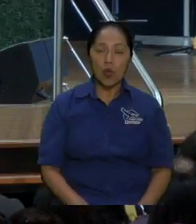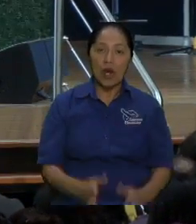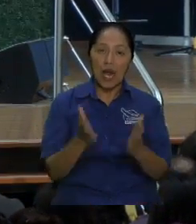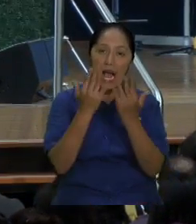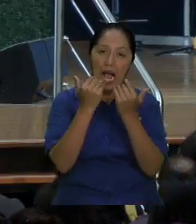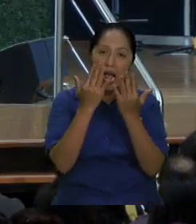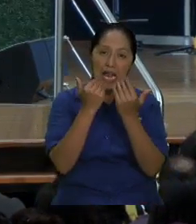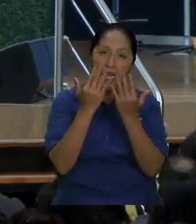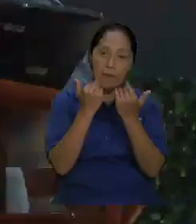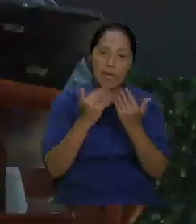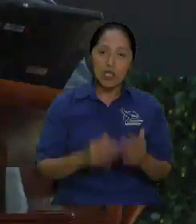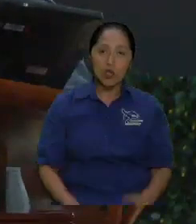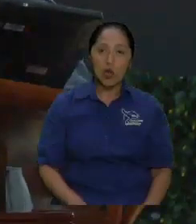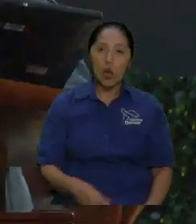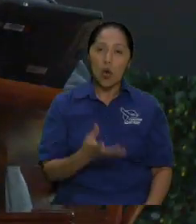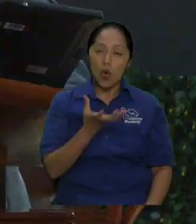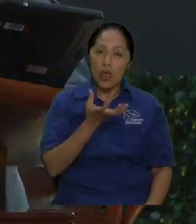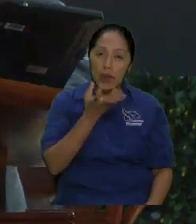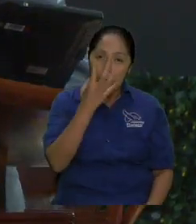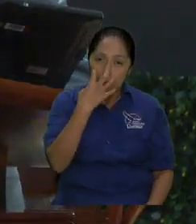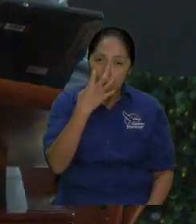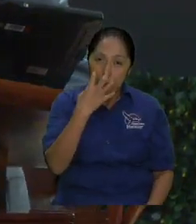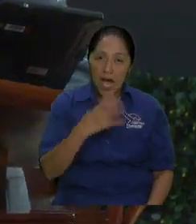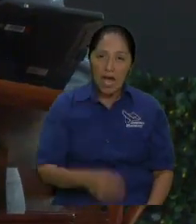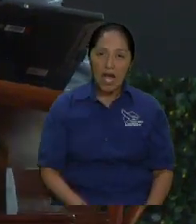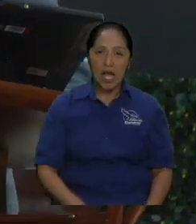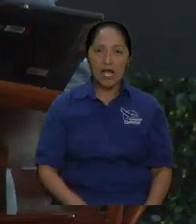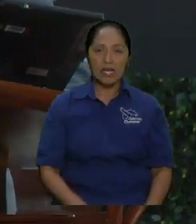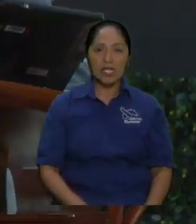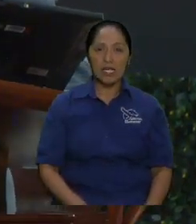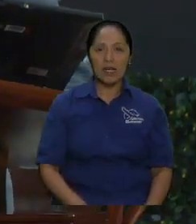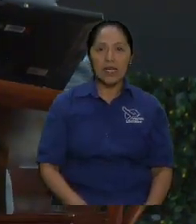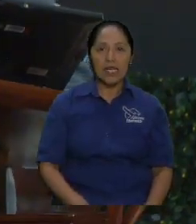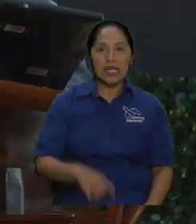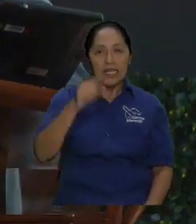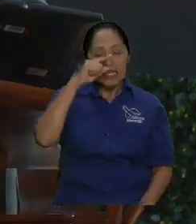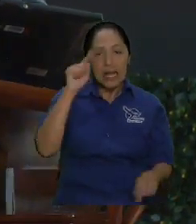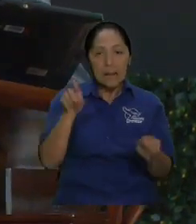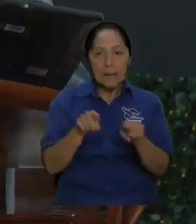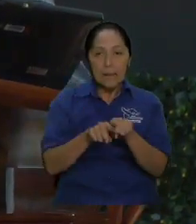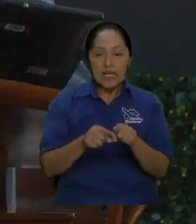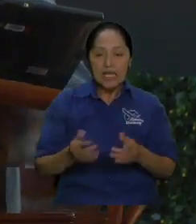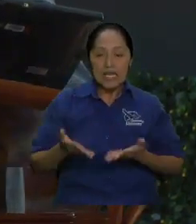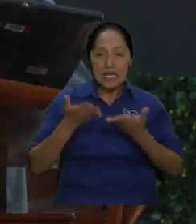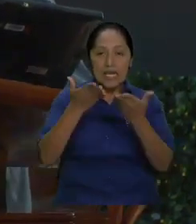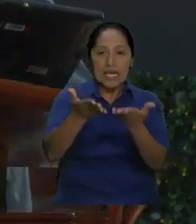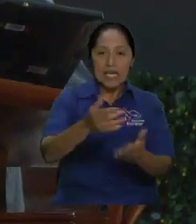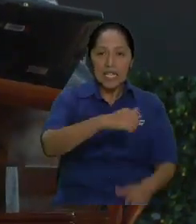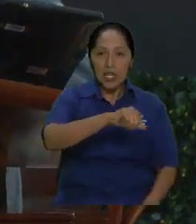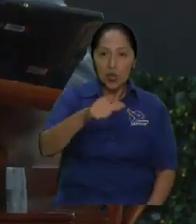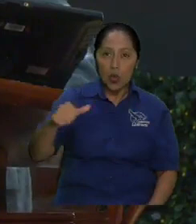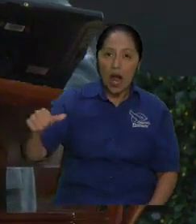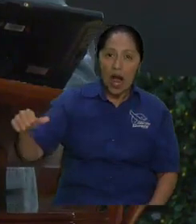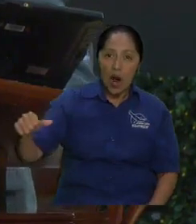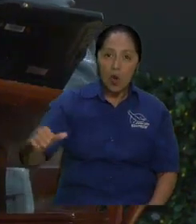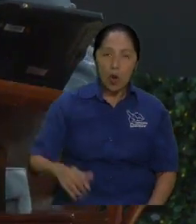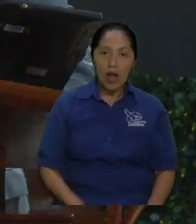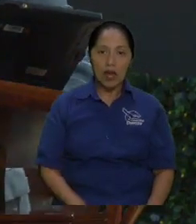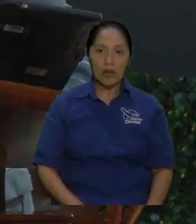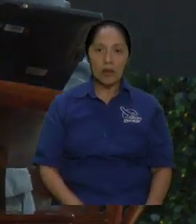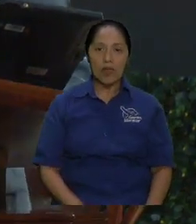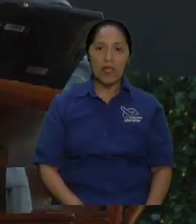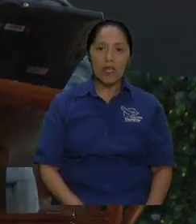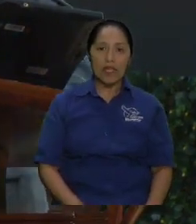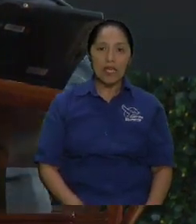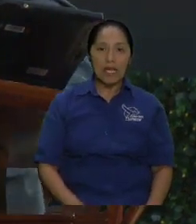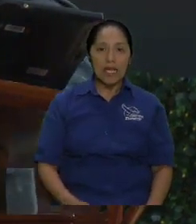torta cocida en ascuas y una jarra llena de agua y le cambian otra vez el proveedor y ahora es un ángel. Es decir,